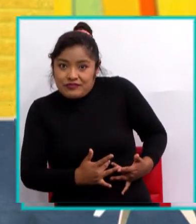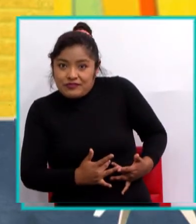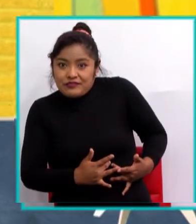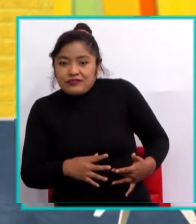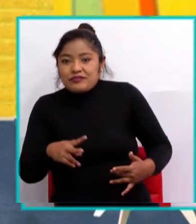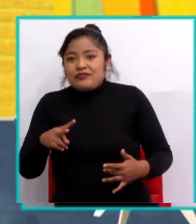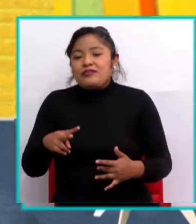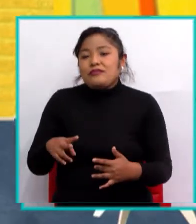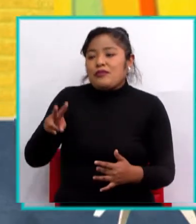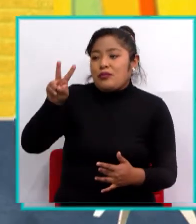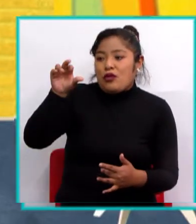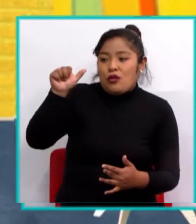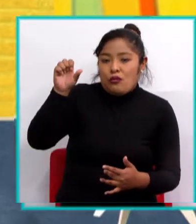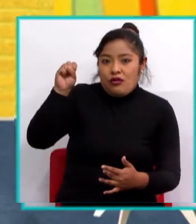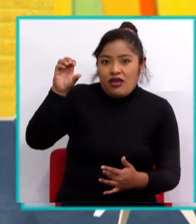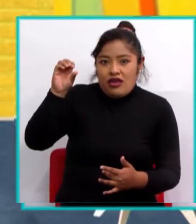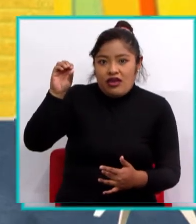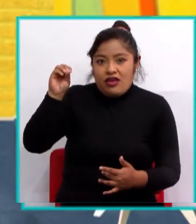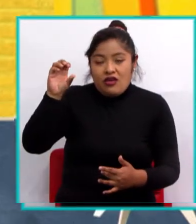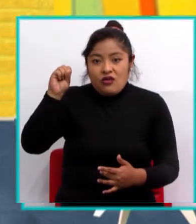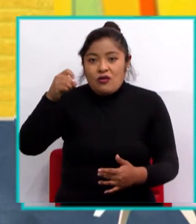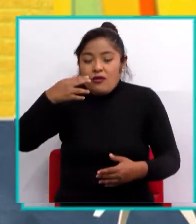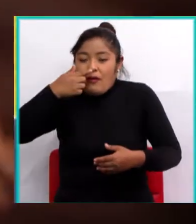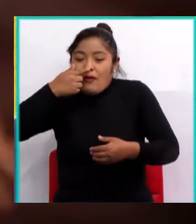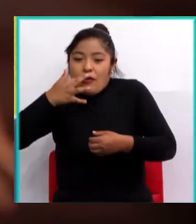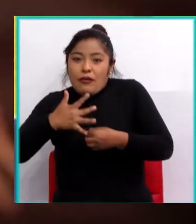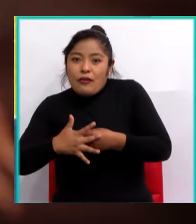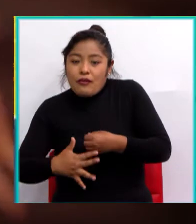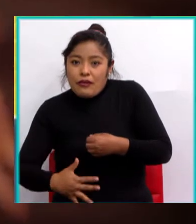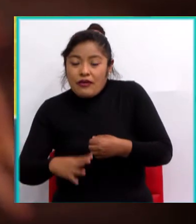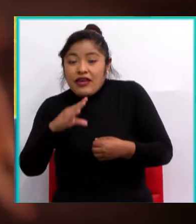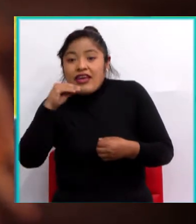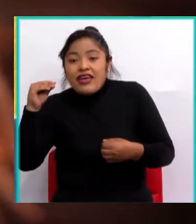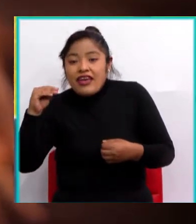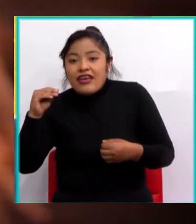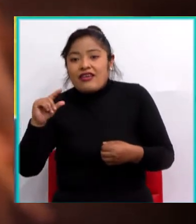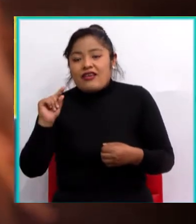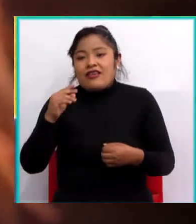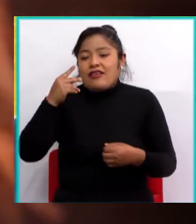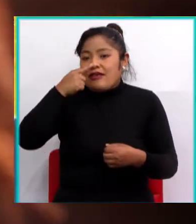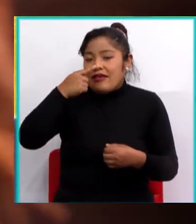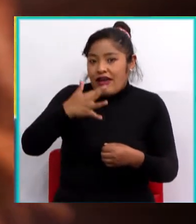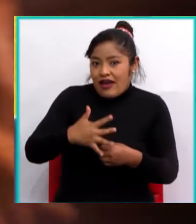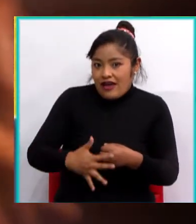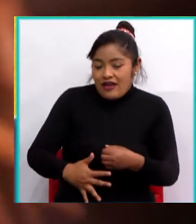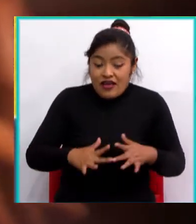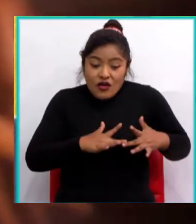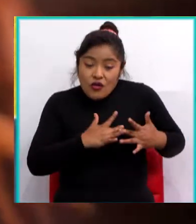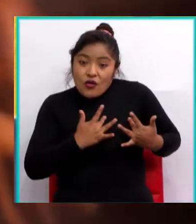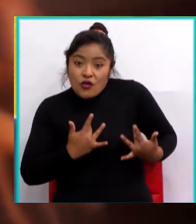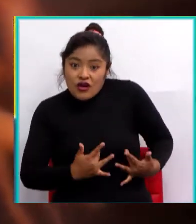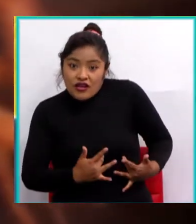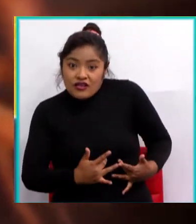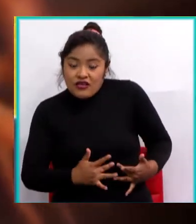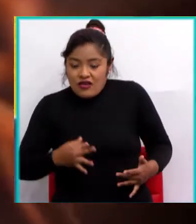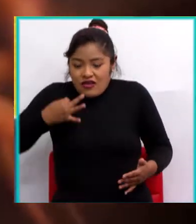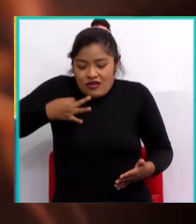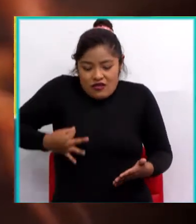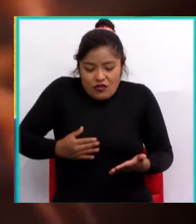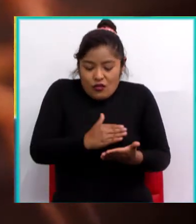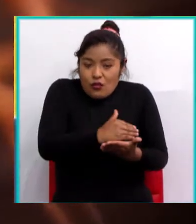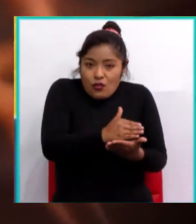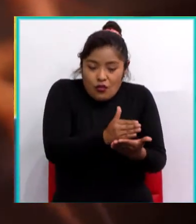sanguíneos y la sangre. El corazón es un órgano muscular